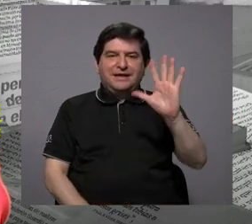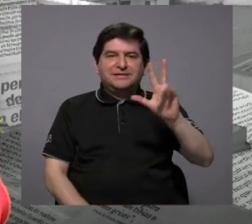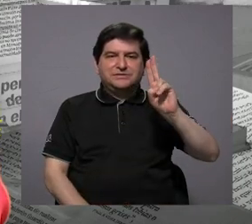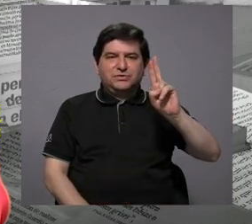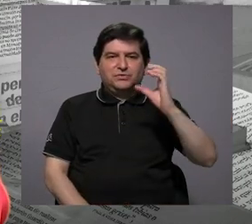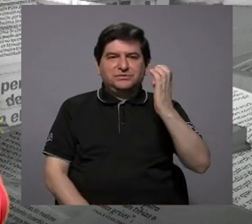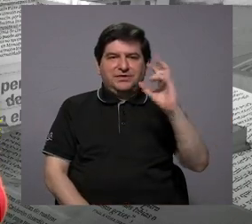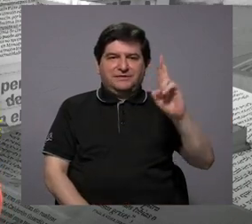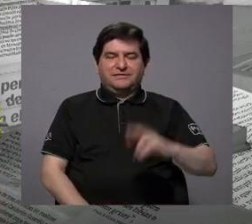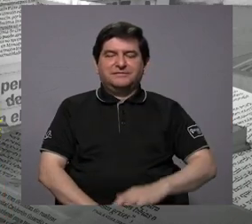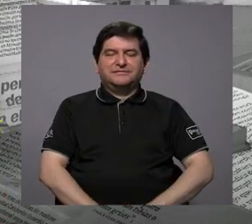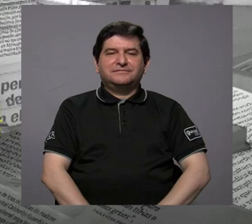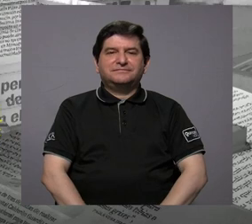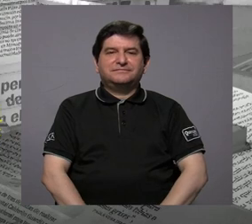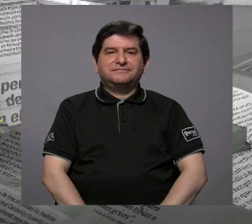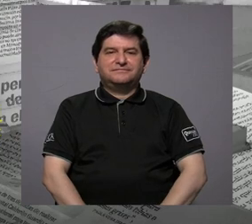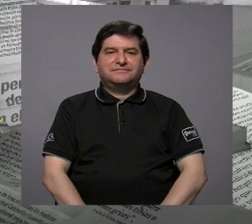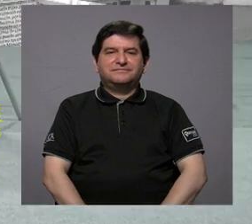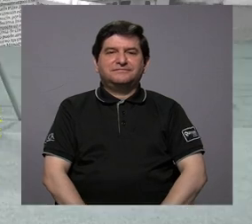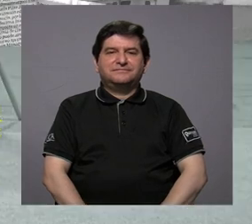aquí por 15 UCR.